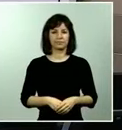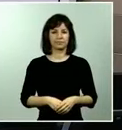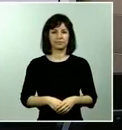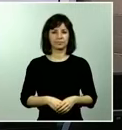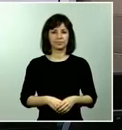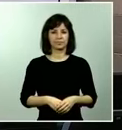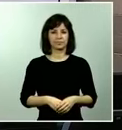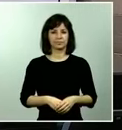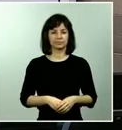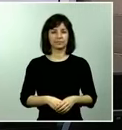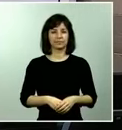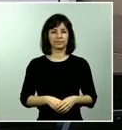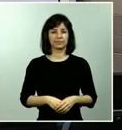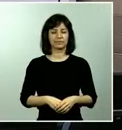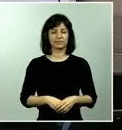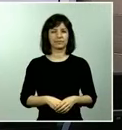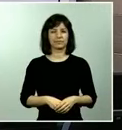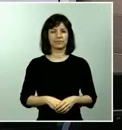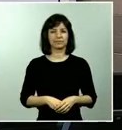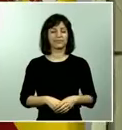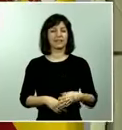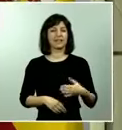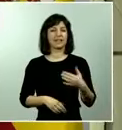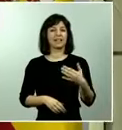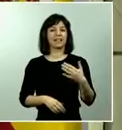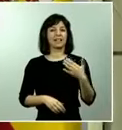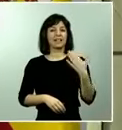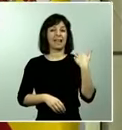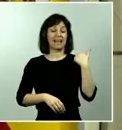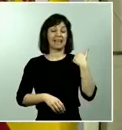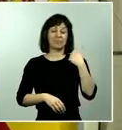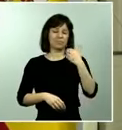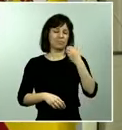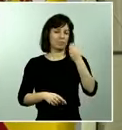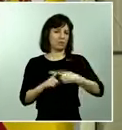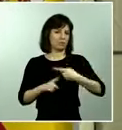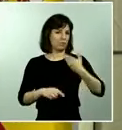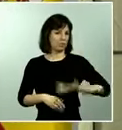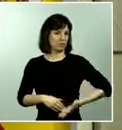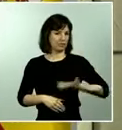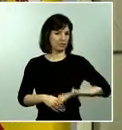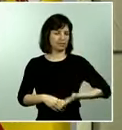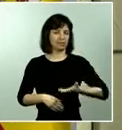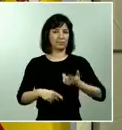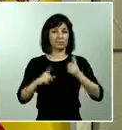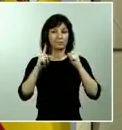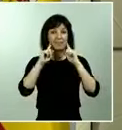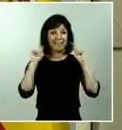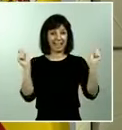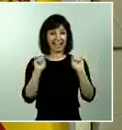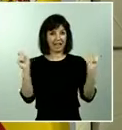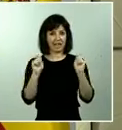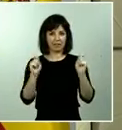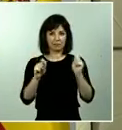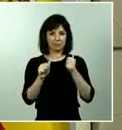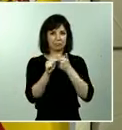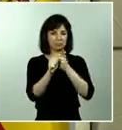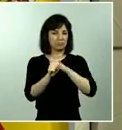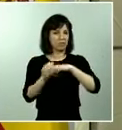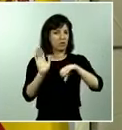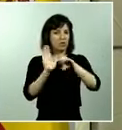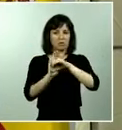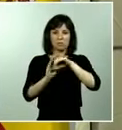hemos antes equivocado también hay algo que es muy importante el estado de alarma es plenamente constitucional está recogido en la constitución